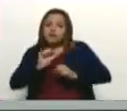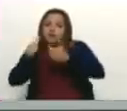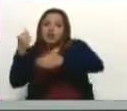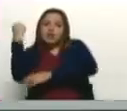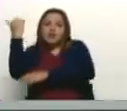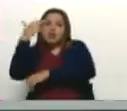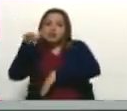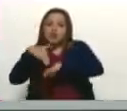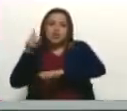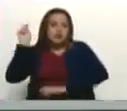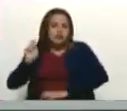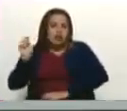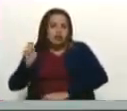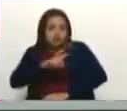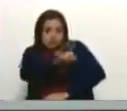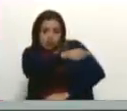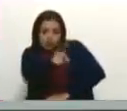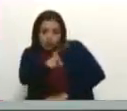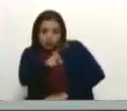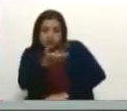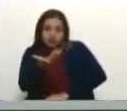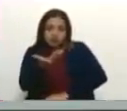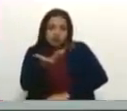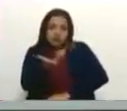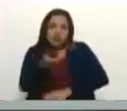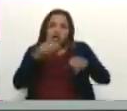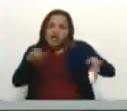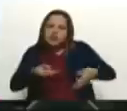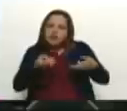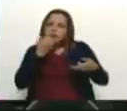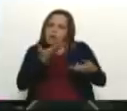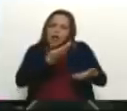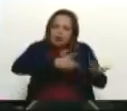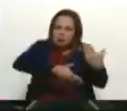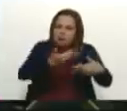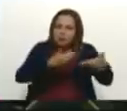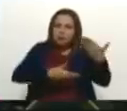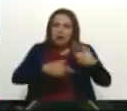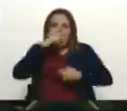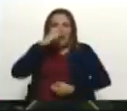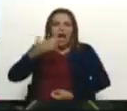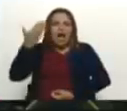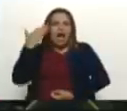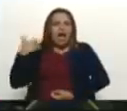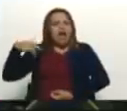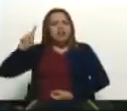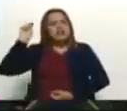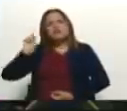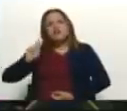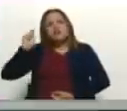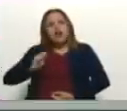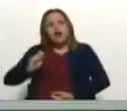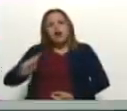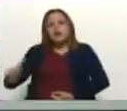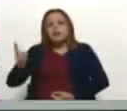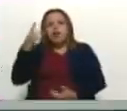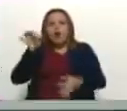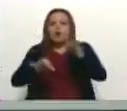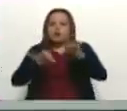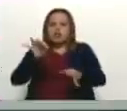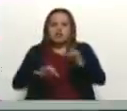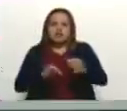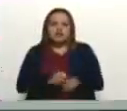que éramos diputados, ¿verdad Silvia? Siempre nos llevamos muy bien con Gerardo Blei, en aquella época él era diputado de Primera Justicia,